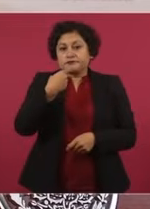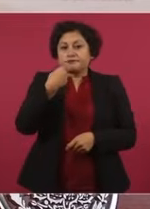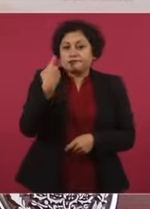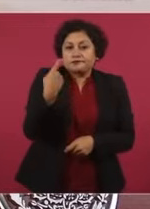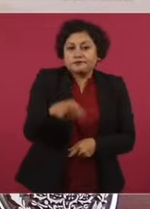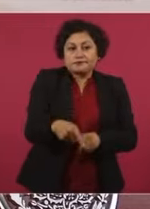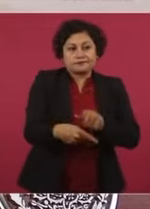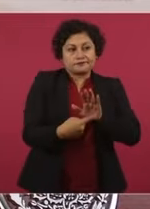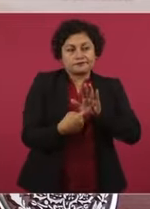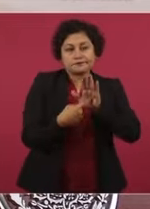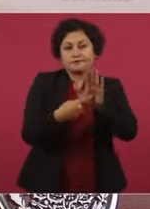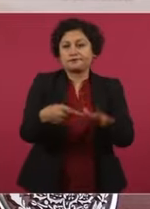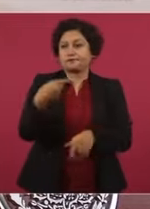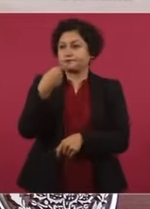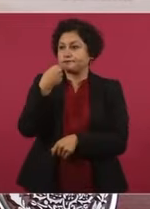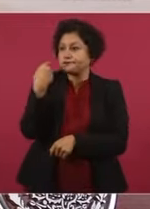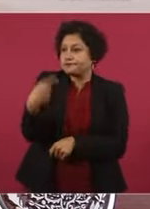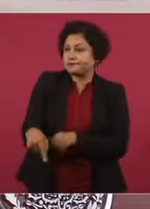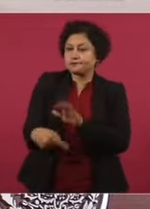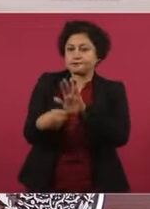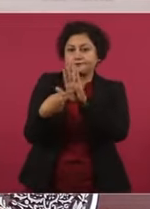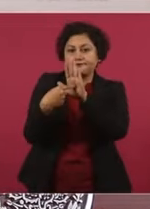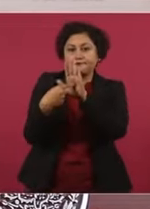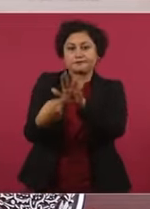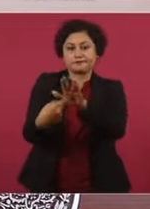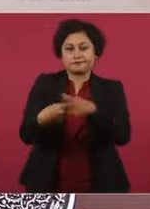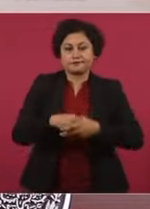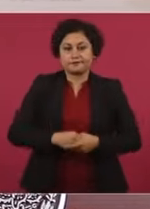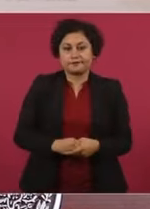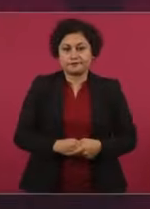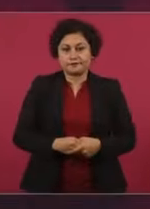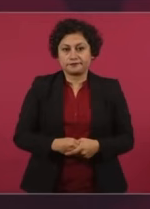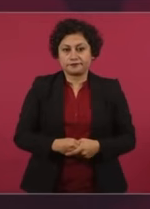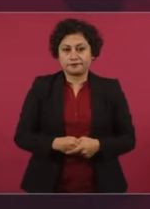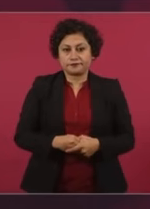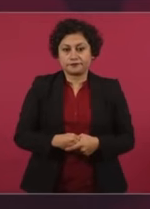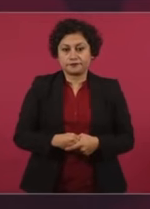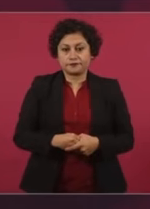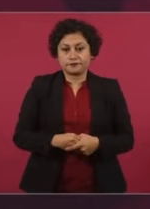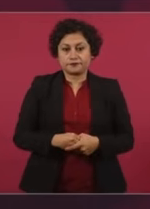y no